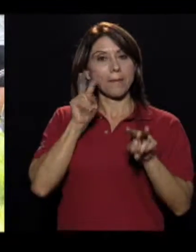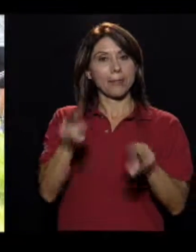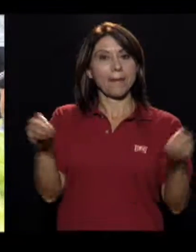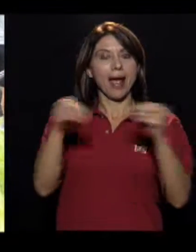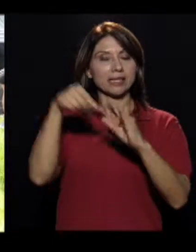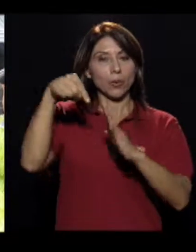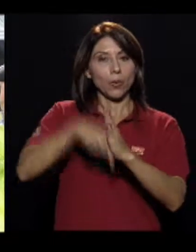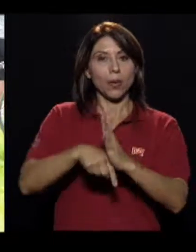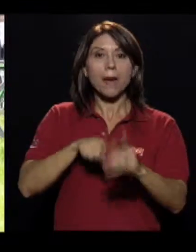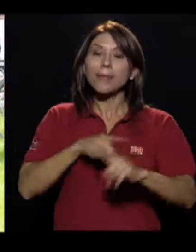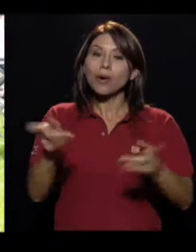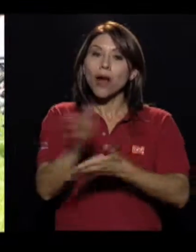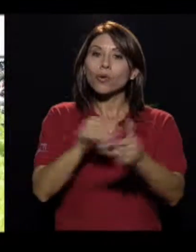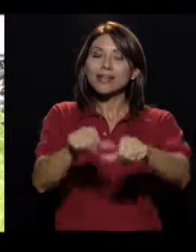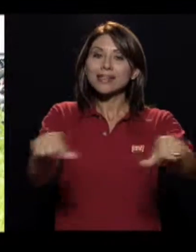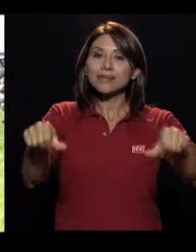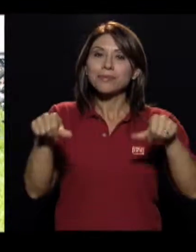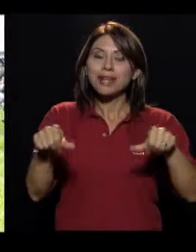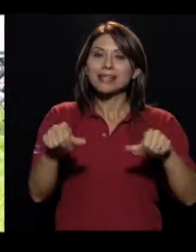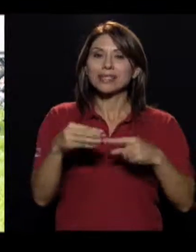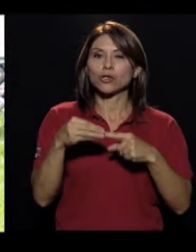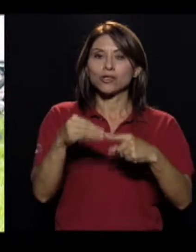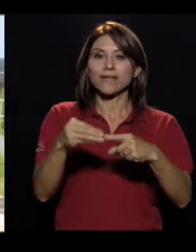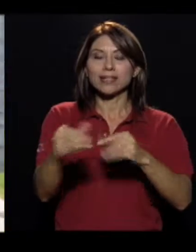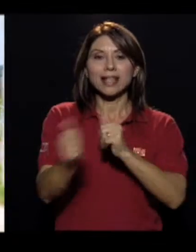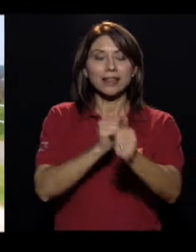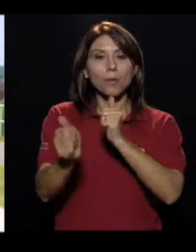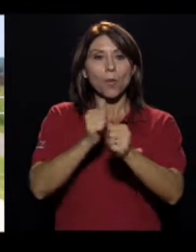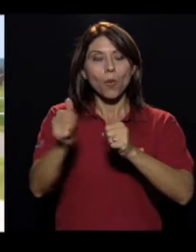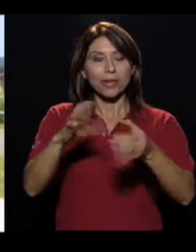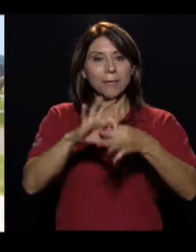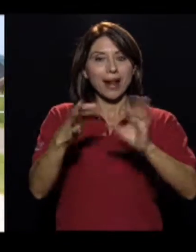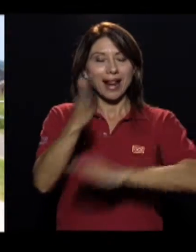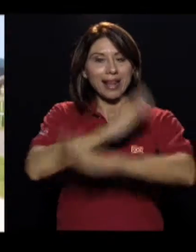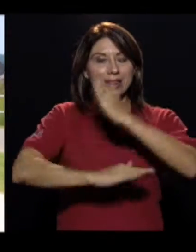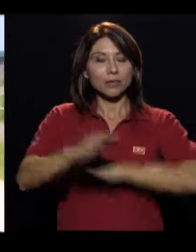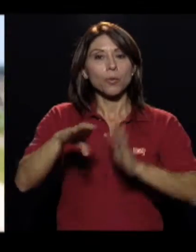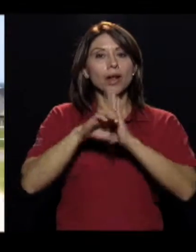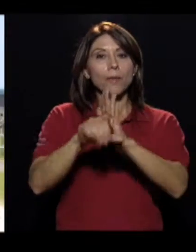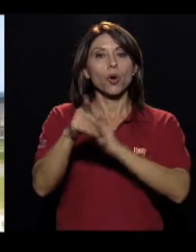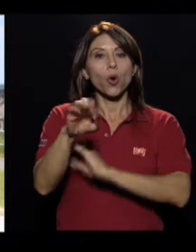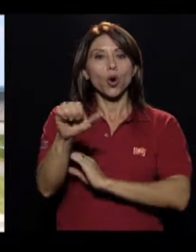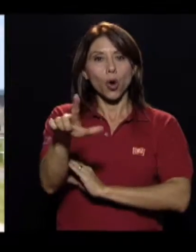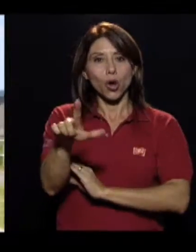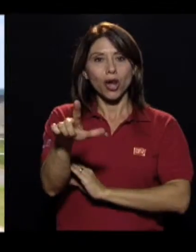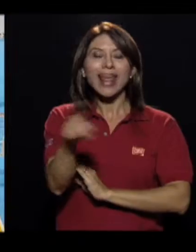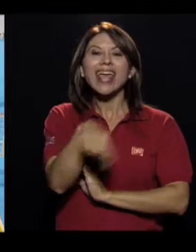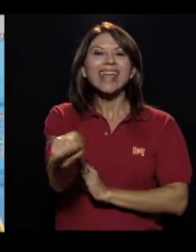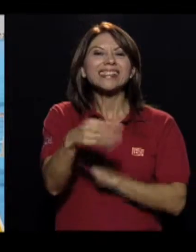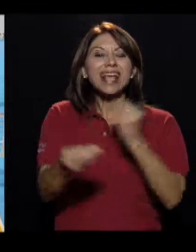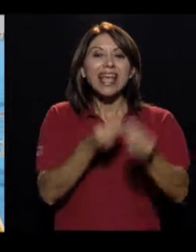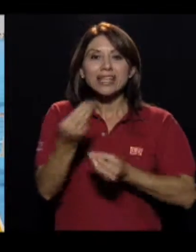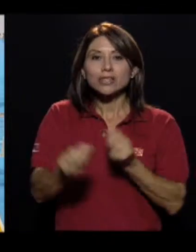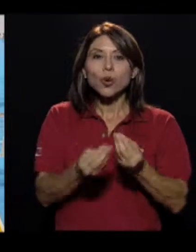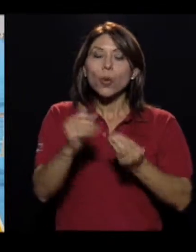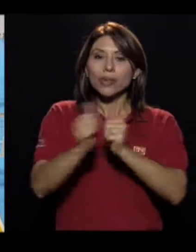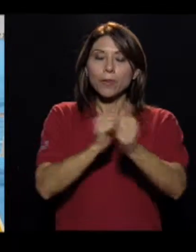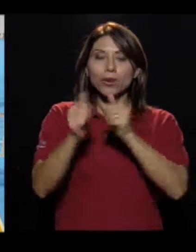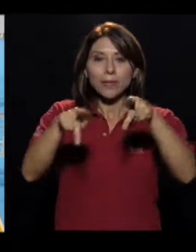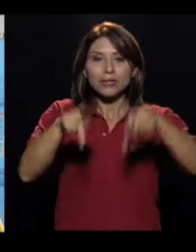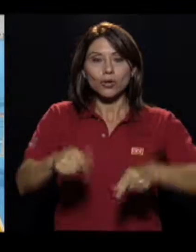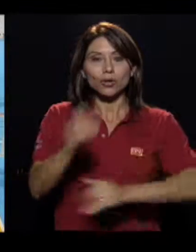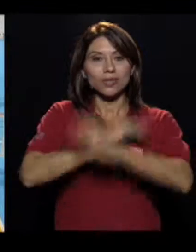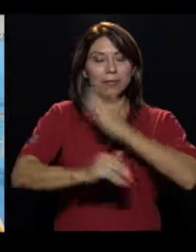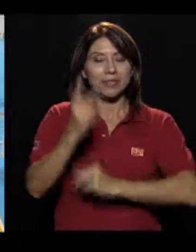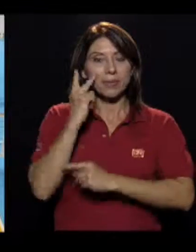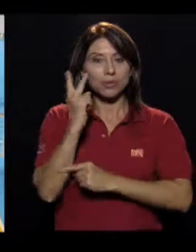existen disciplinas que son exclusivas del deporte paralímpico, como ocurre con el golbol. Este es un deporte para personas con discapacidad